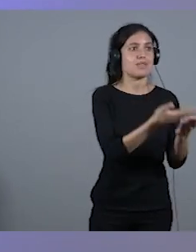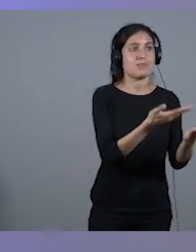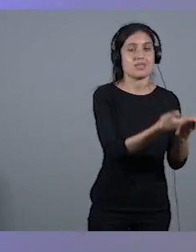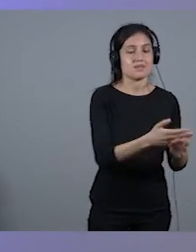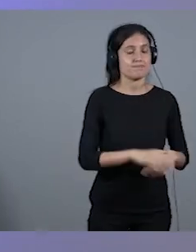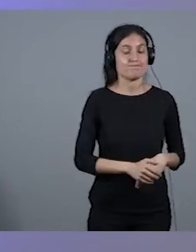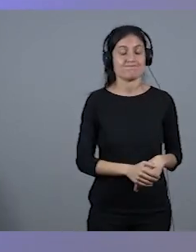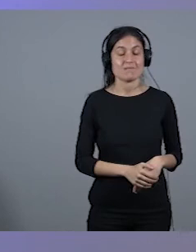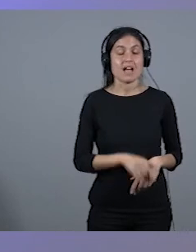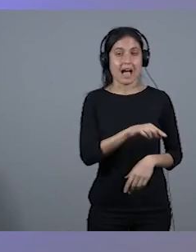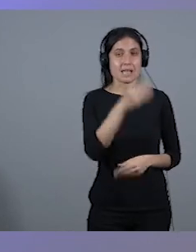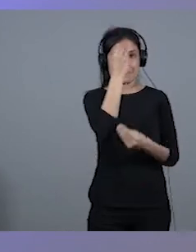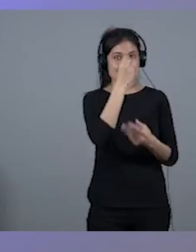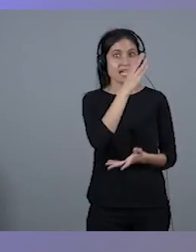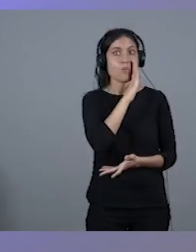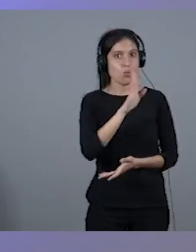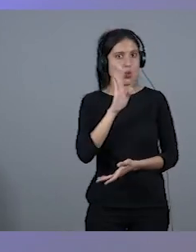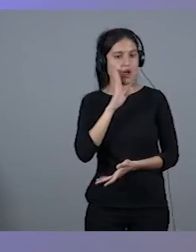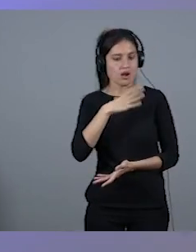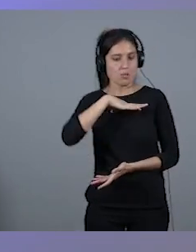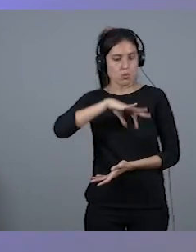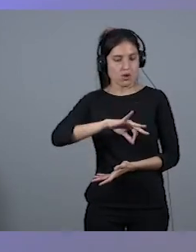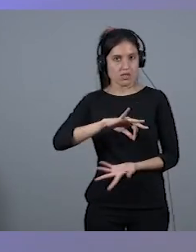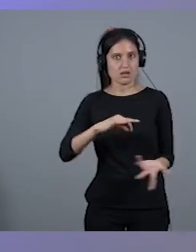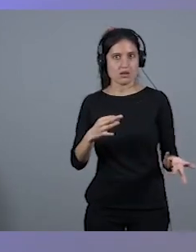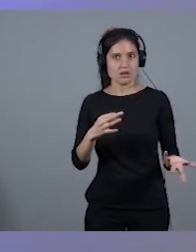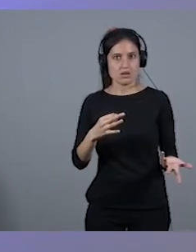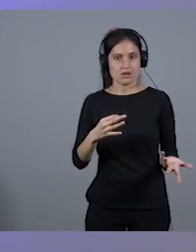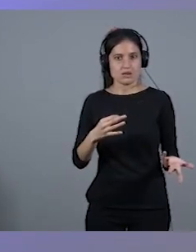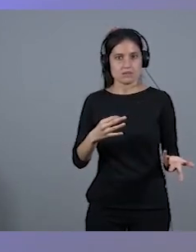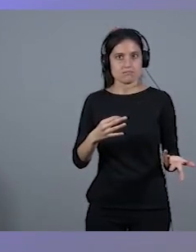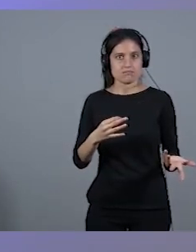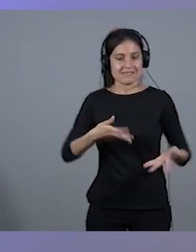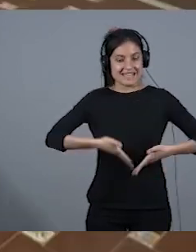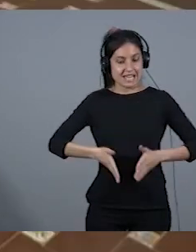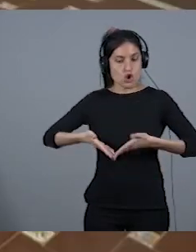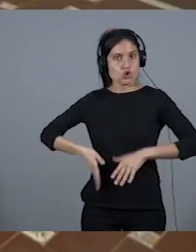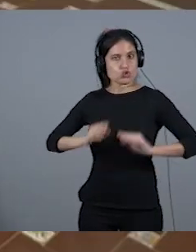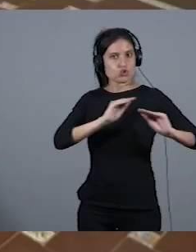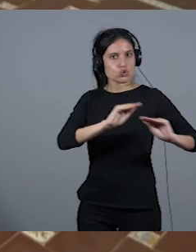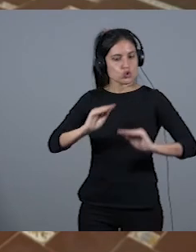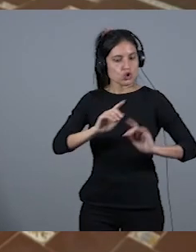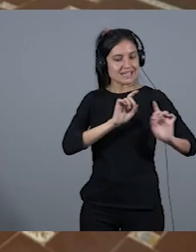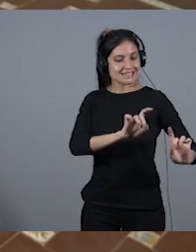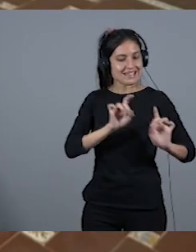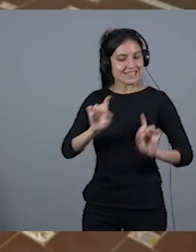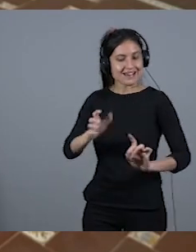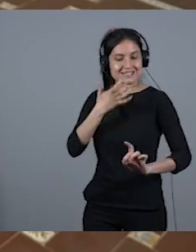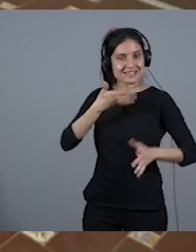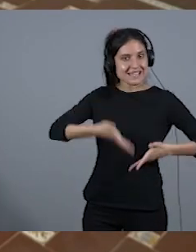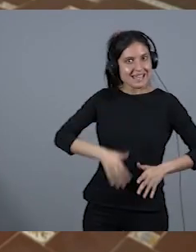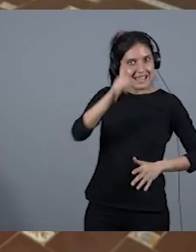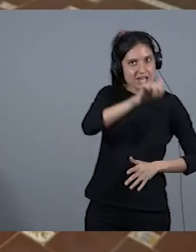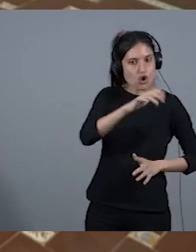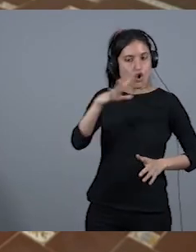mujer puede sacar adelante con esa idea que dice Raquel de inculcarles esto, aquello, si son niño o niña, ustedes